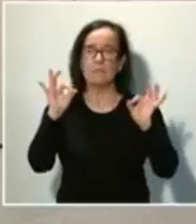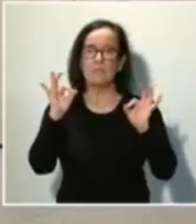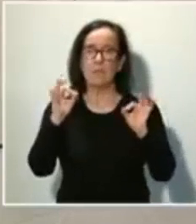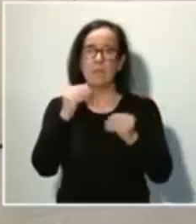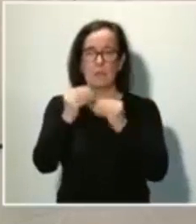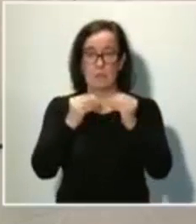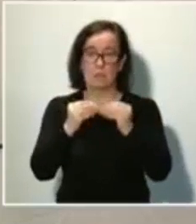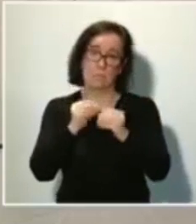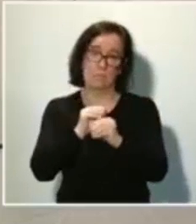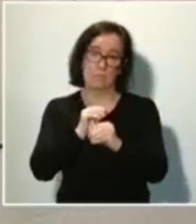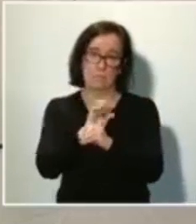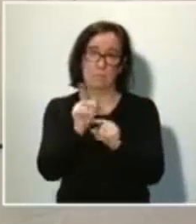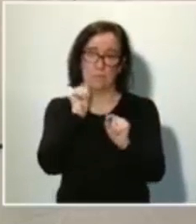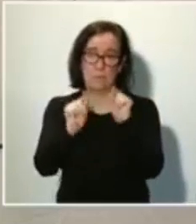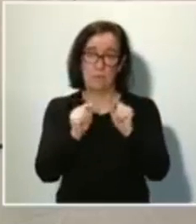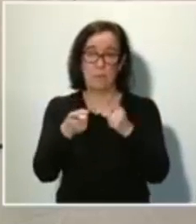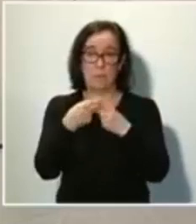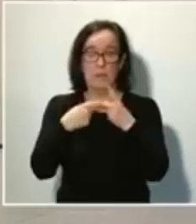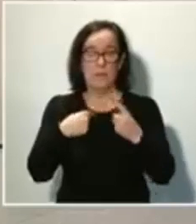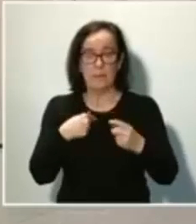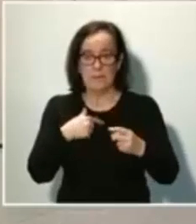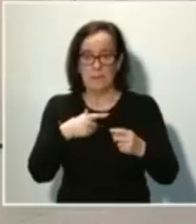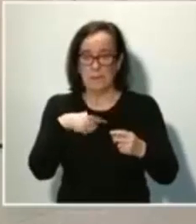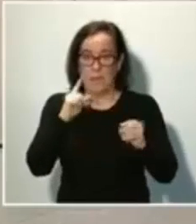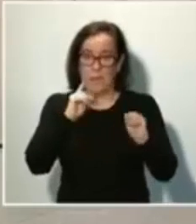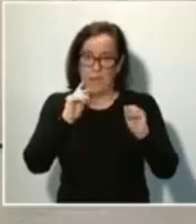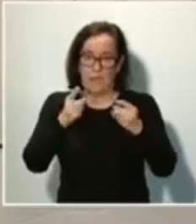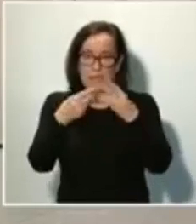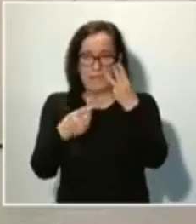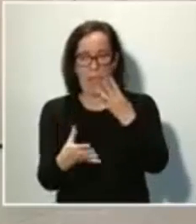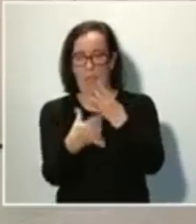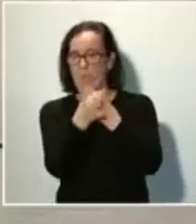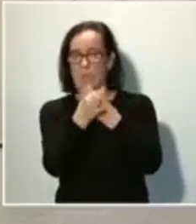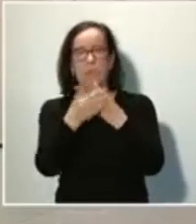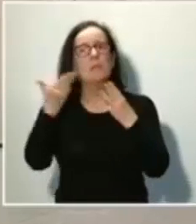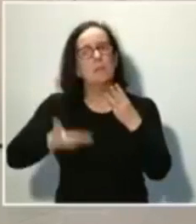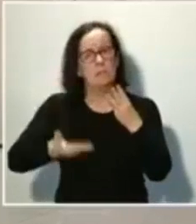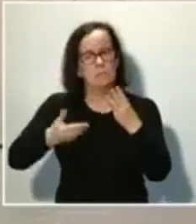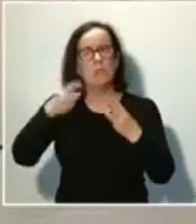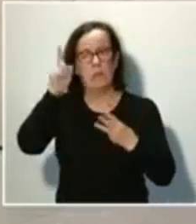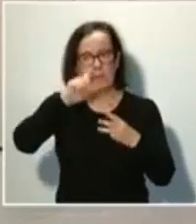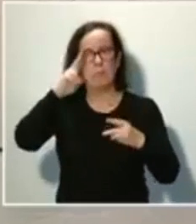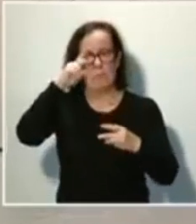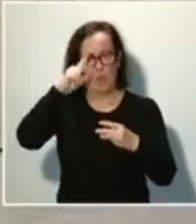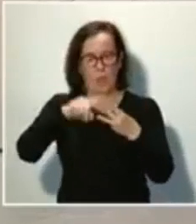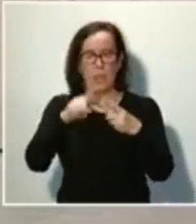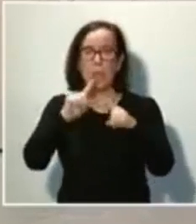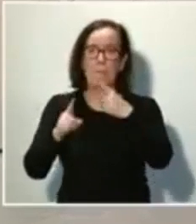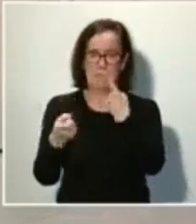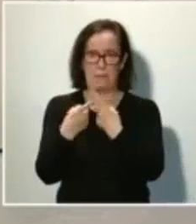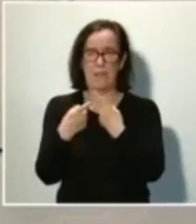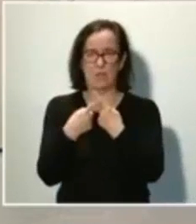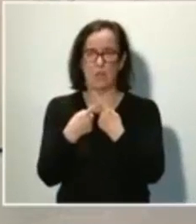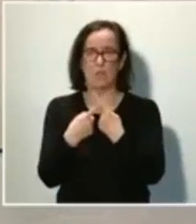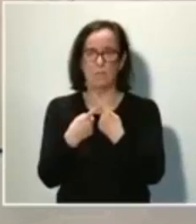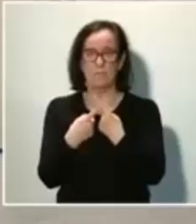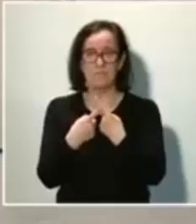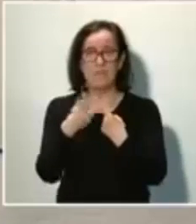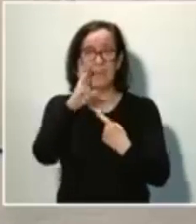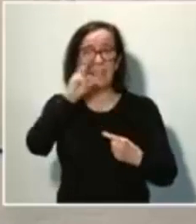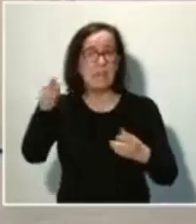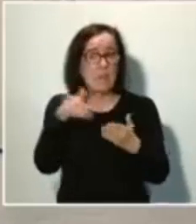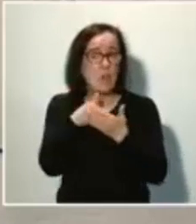-19, entre las cuales, permítanme destacar, tres que son especialmente preocupantes. En primer lugar, esos 300 millones